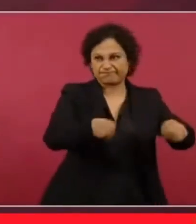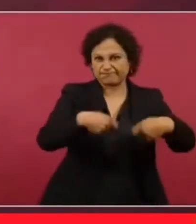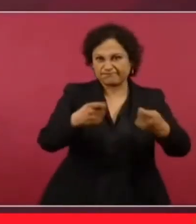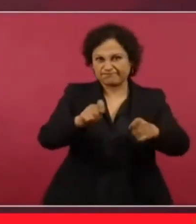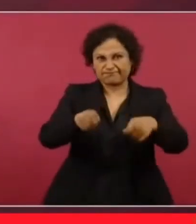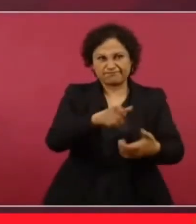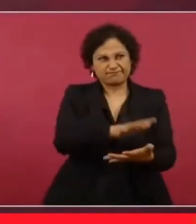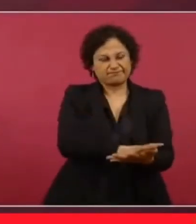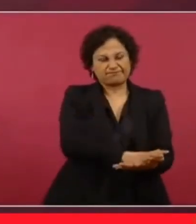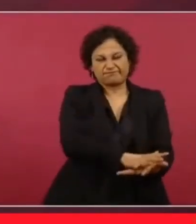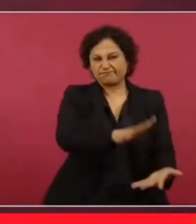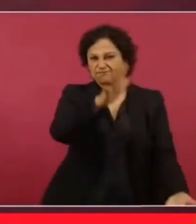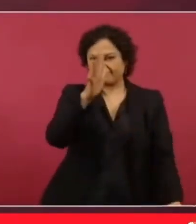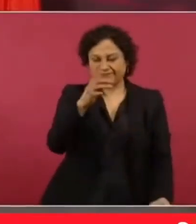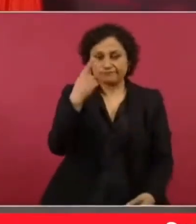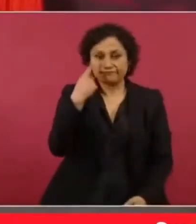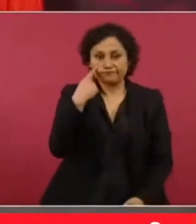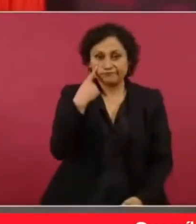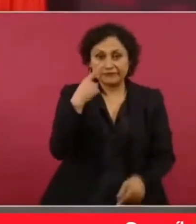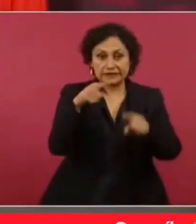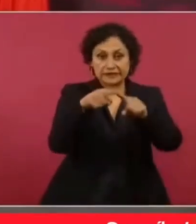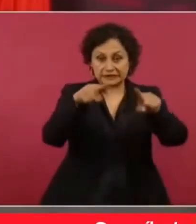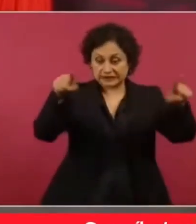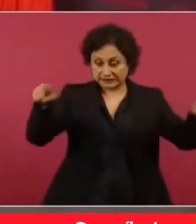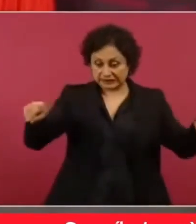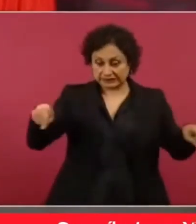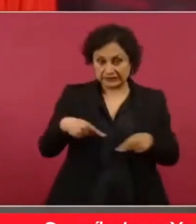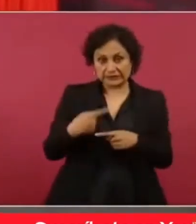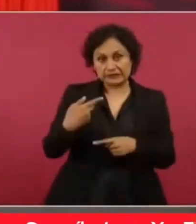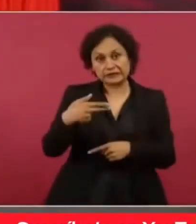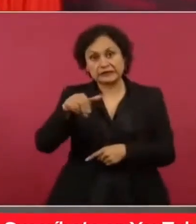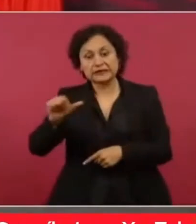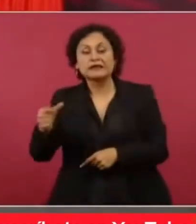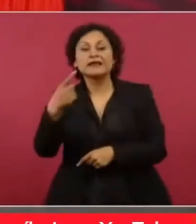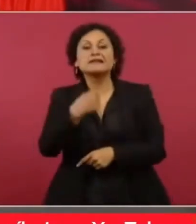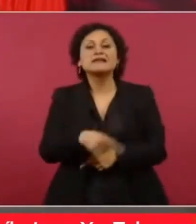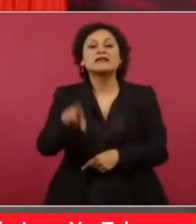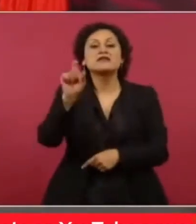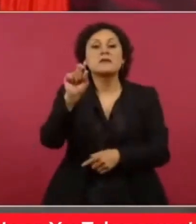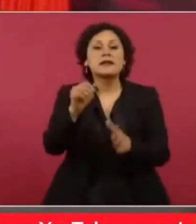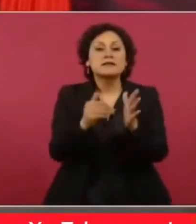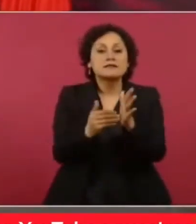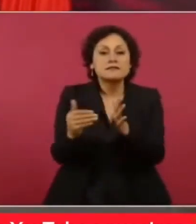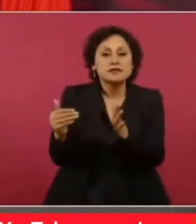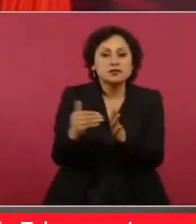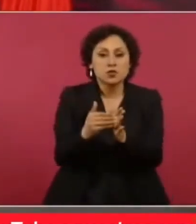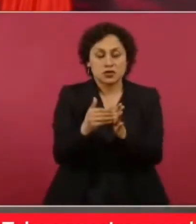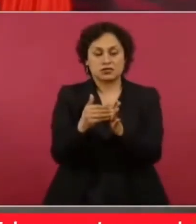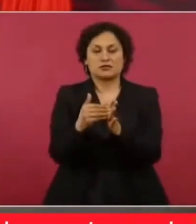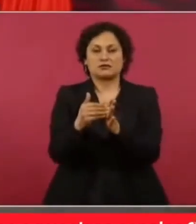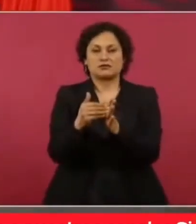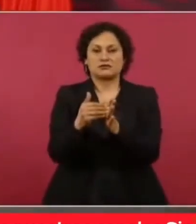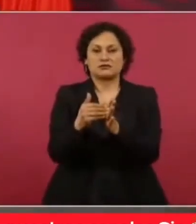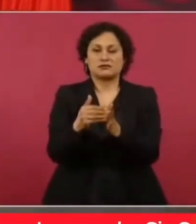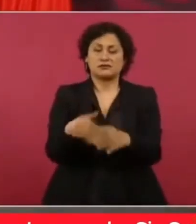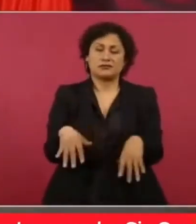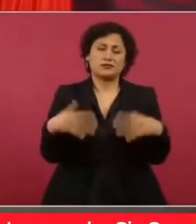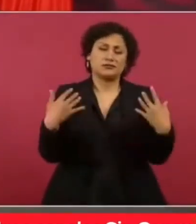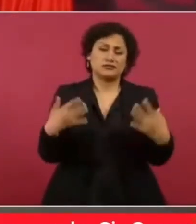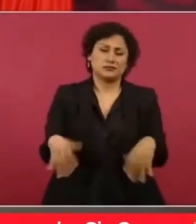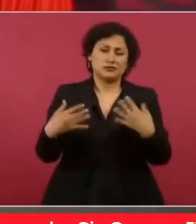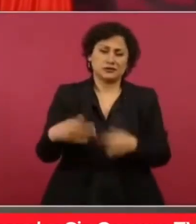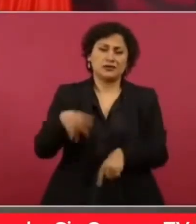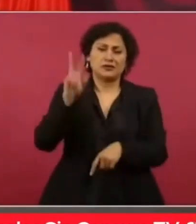120 millones de hectáreas que no acabarían de